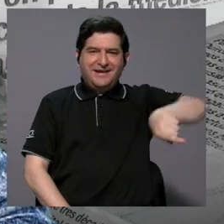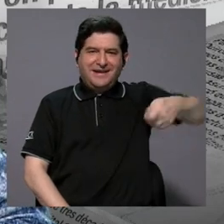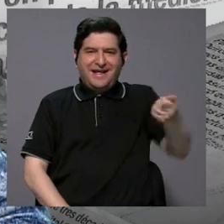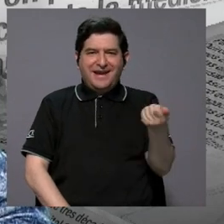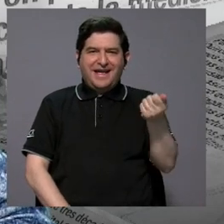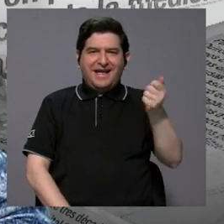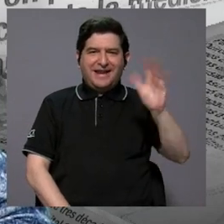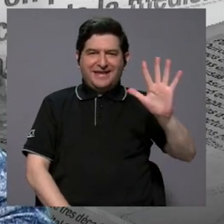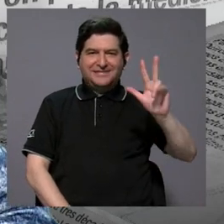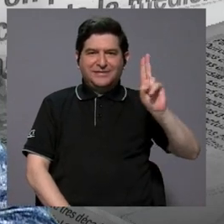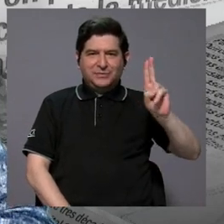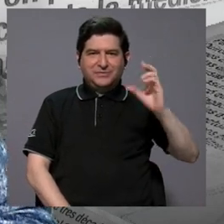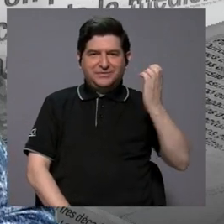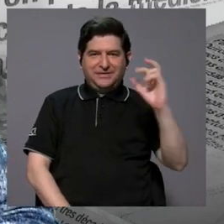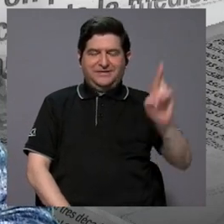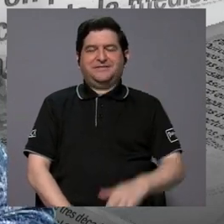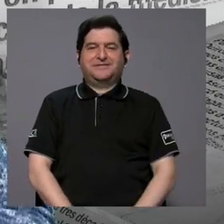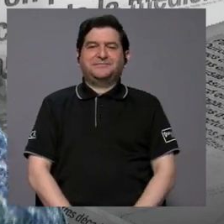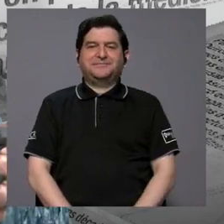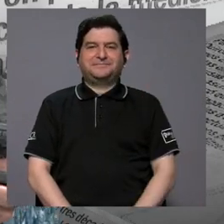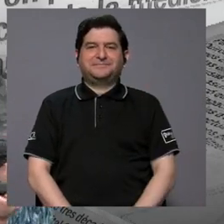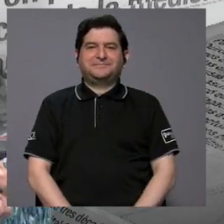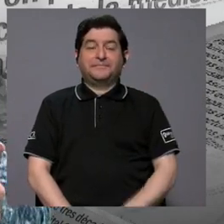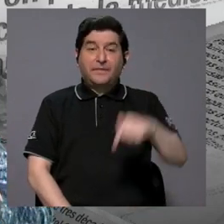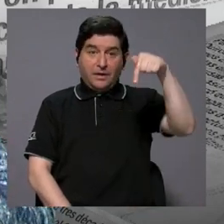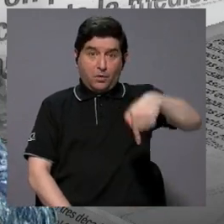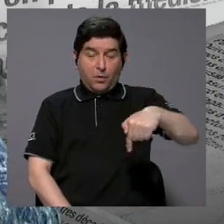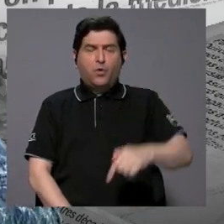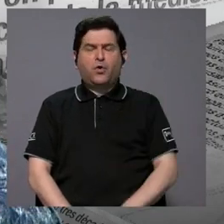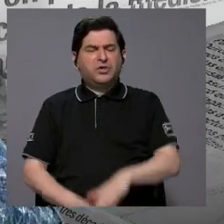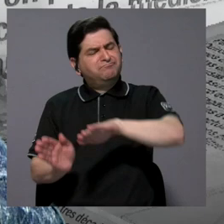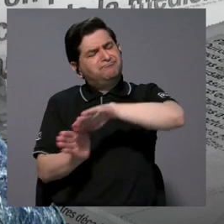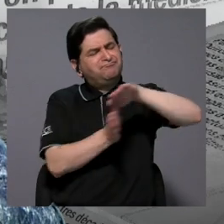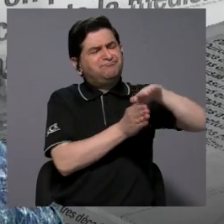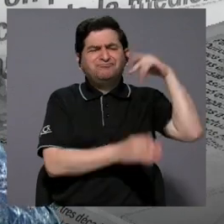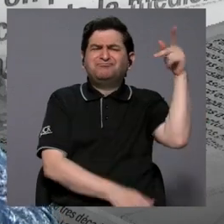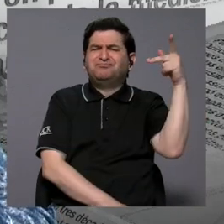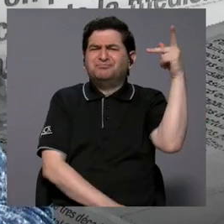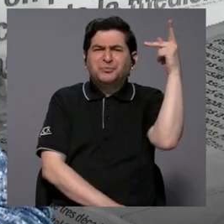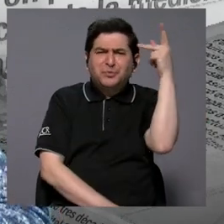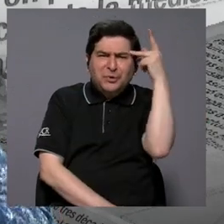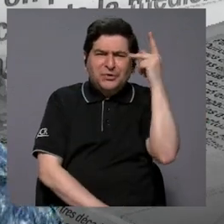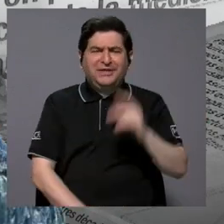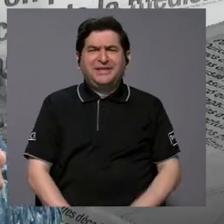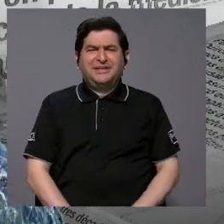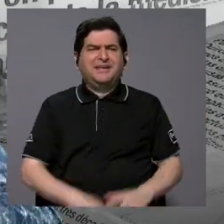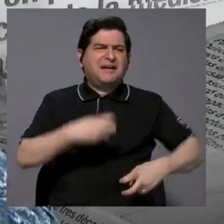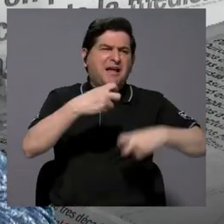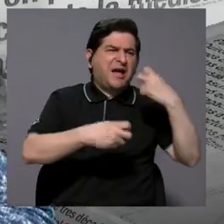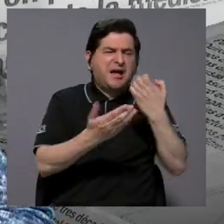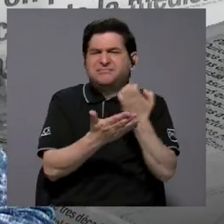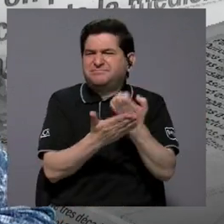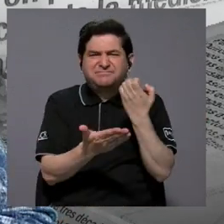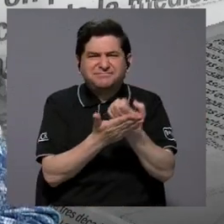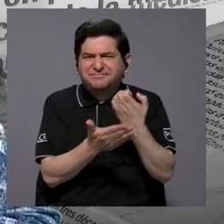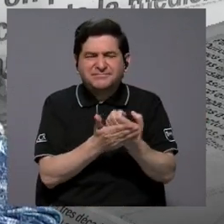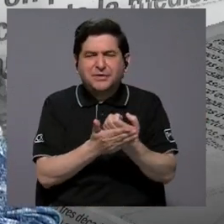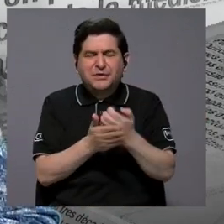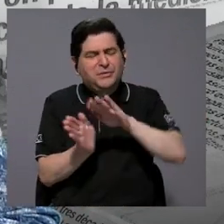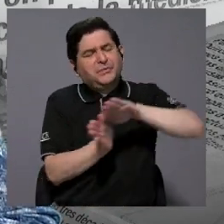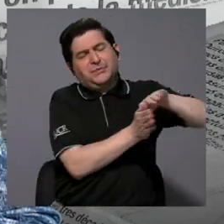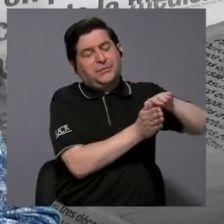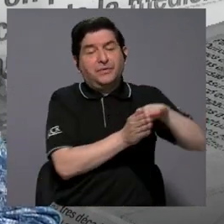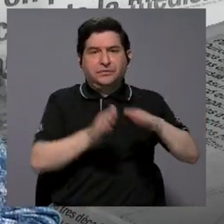Canal 15 UCR. Bueno, hoy vamos a dejar de lado la política, los problemas económicos, para